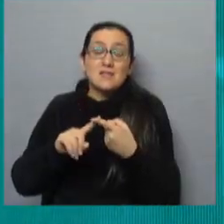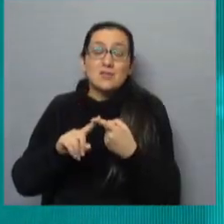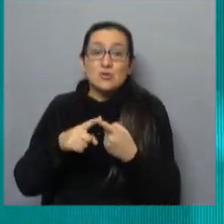Nos vamos.